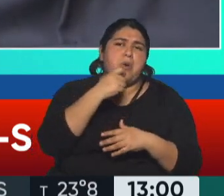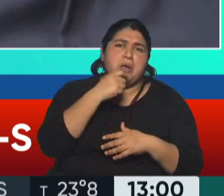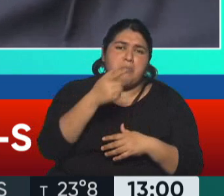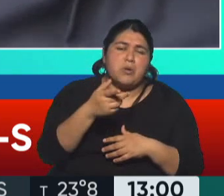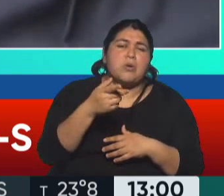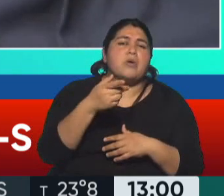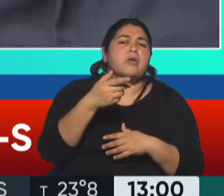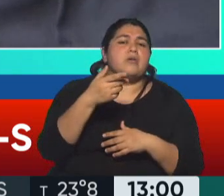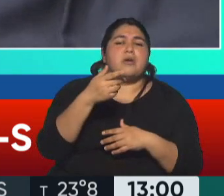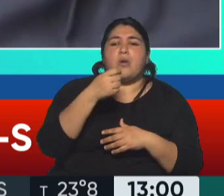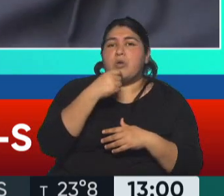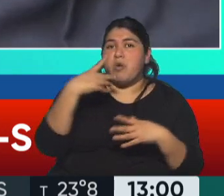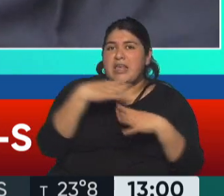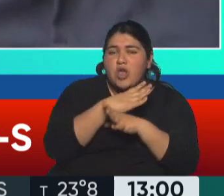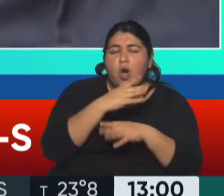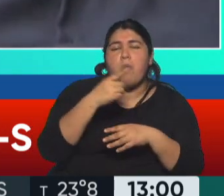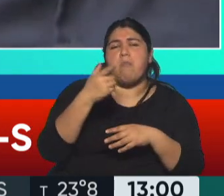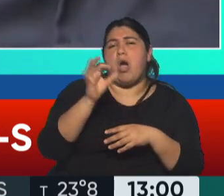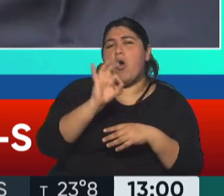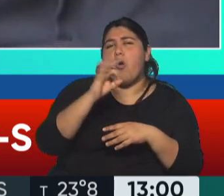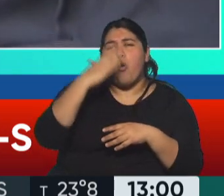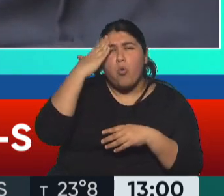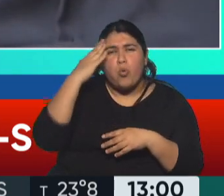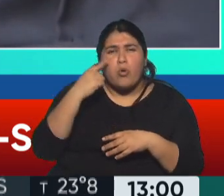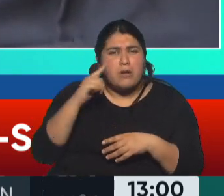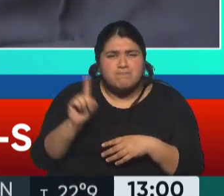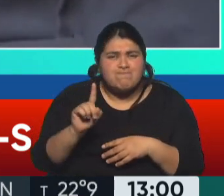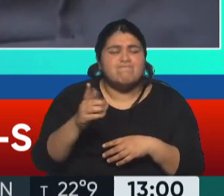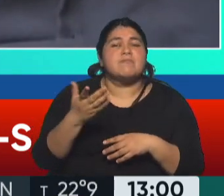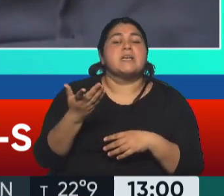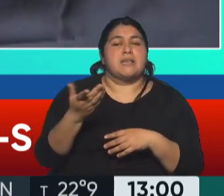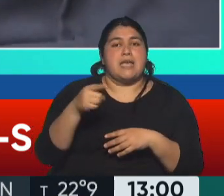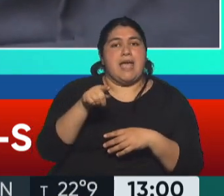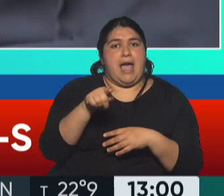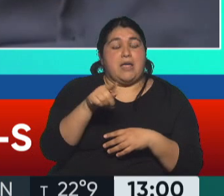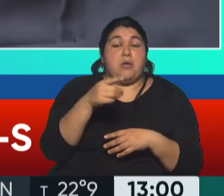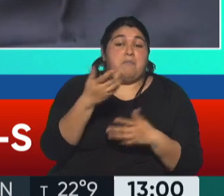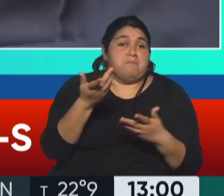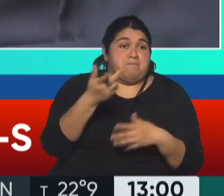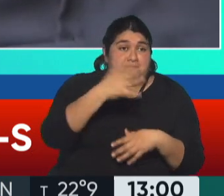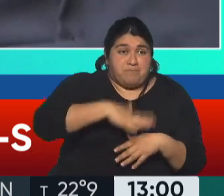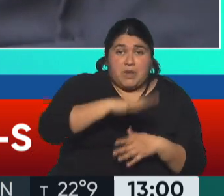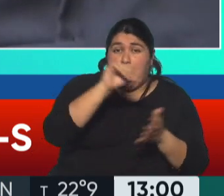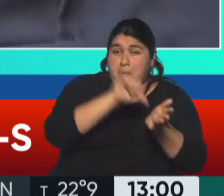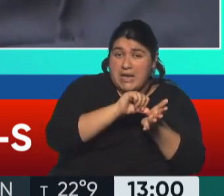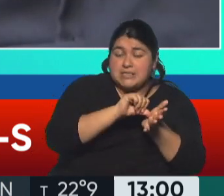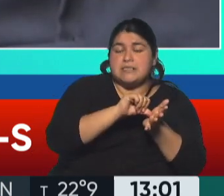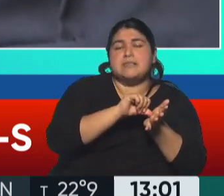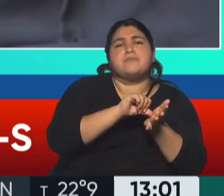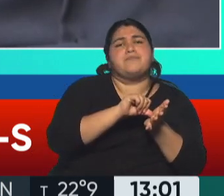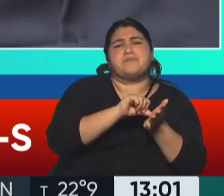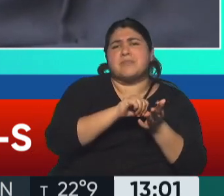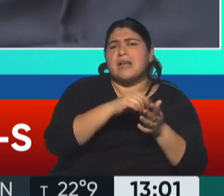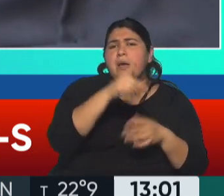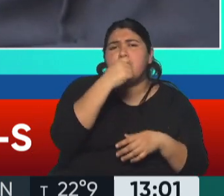que no hablaban el idioma, no entendían la cultura, por supuesto. Pero en casa, en un país en que cada